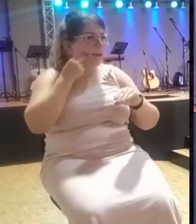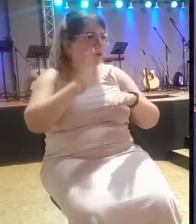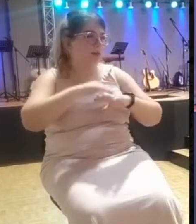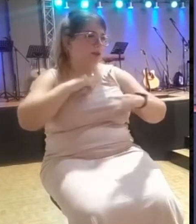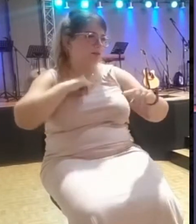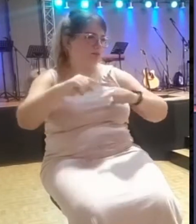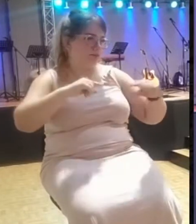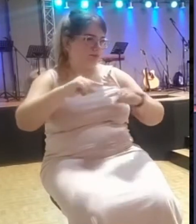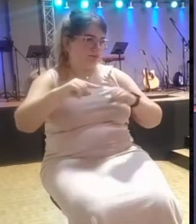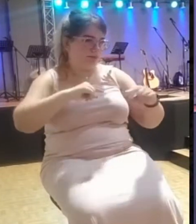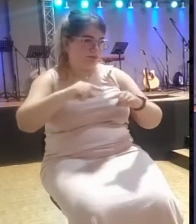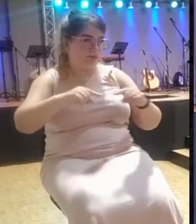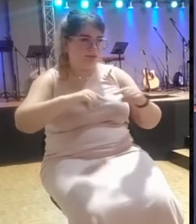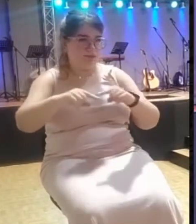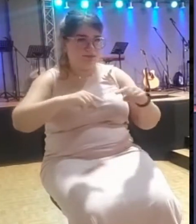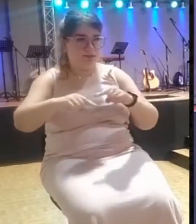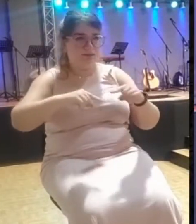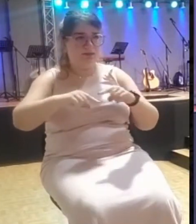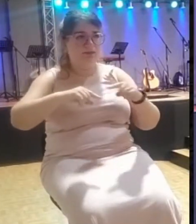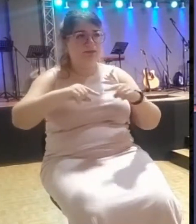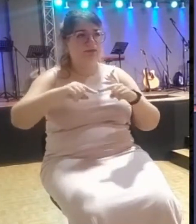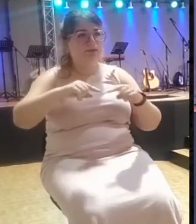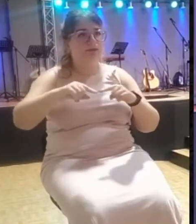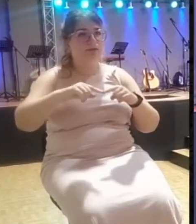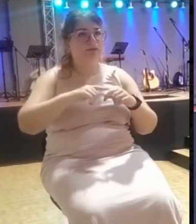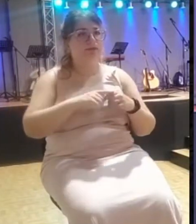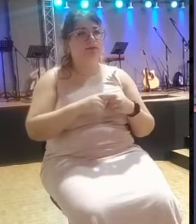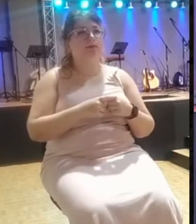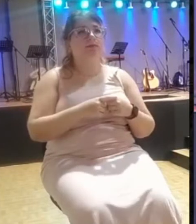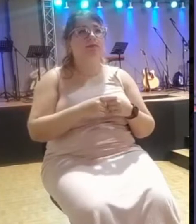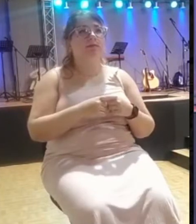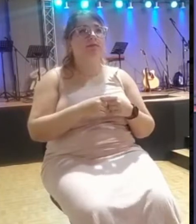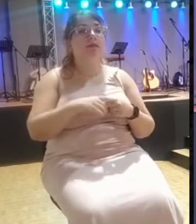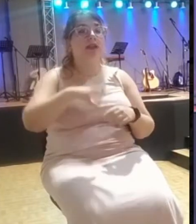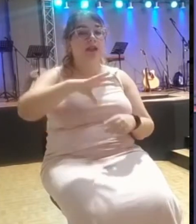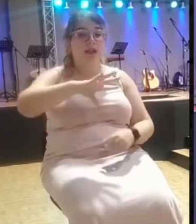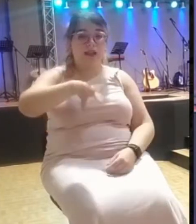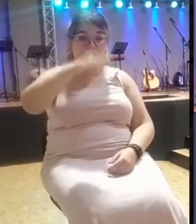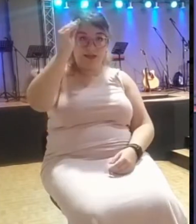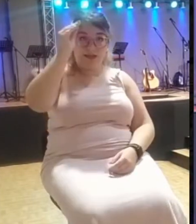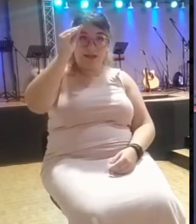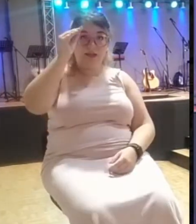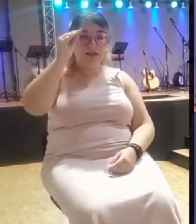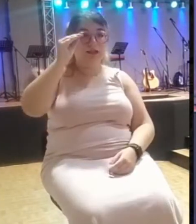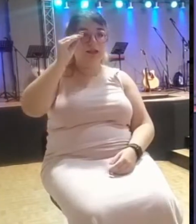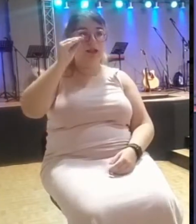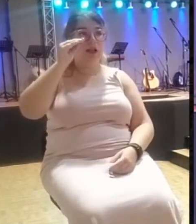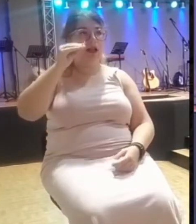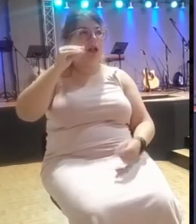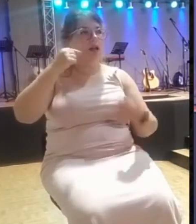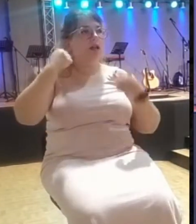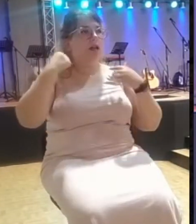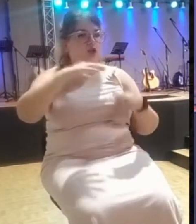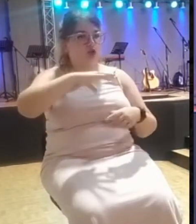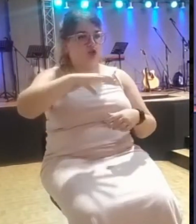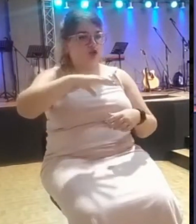miedo es muy malo y trata de controlarte. Elías estaba solo, hizo un acto de valentía